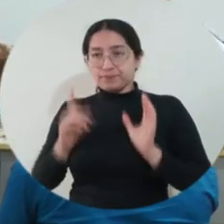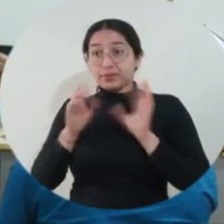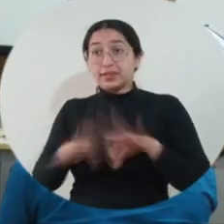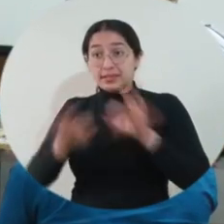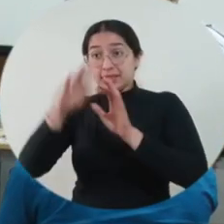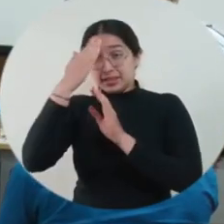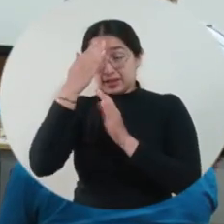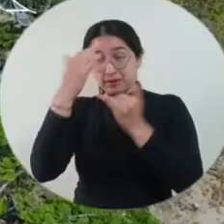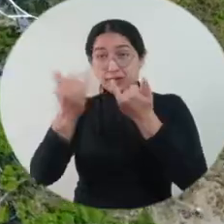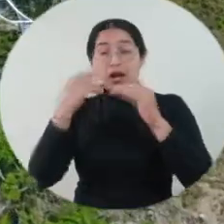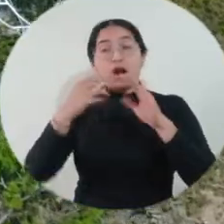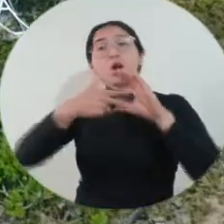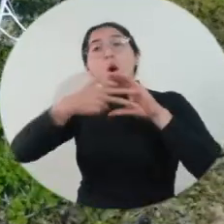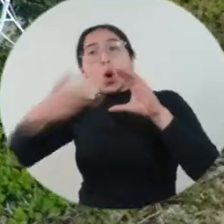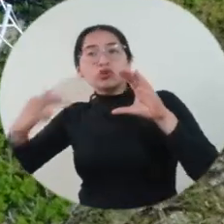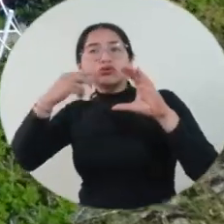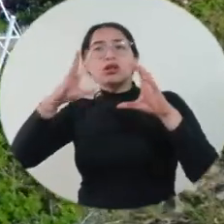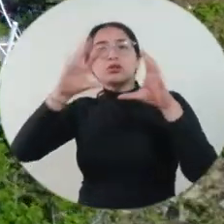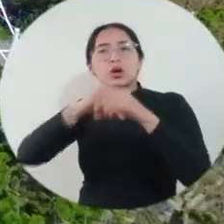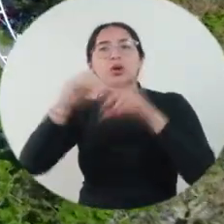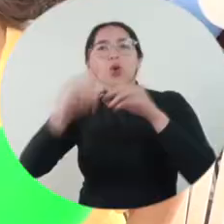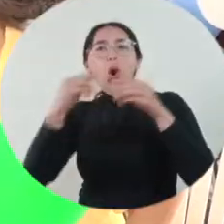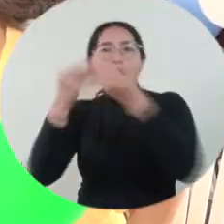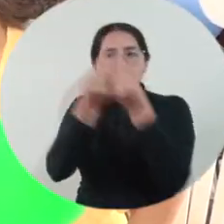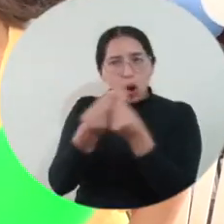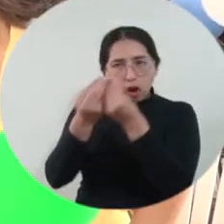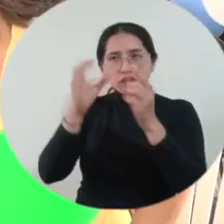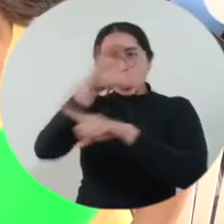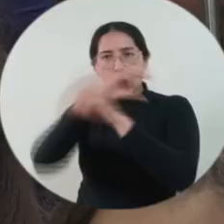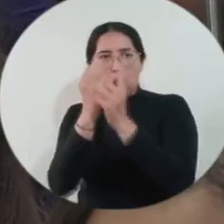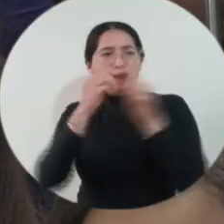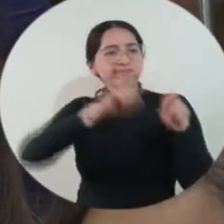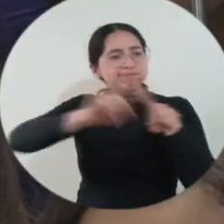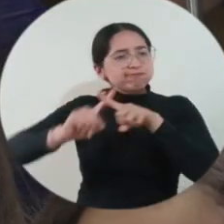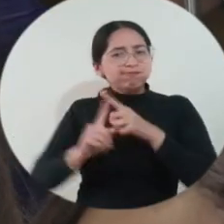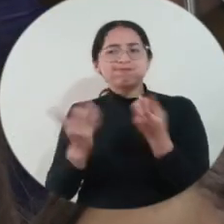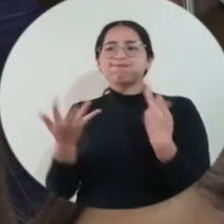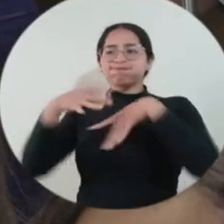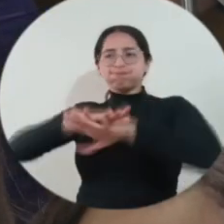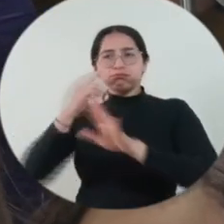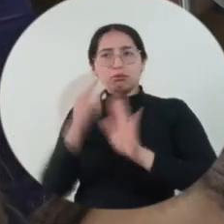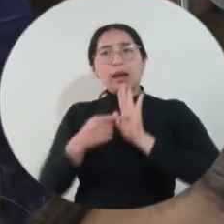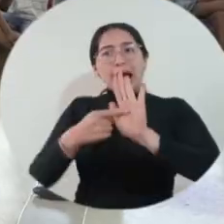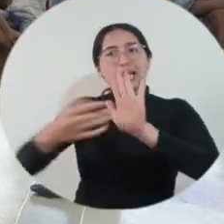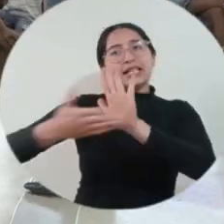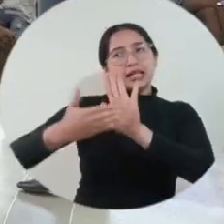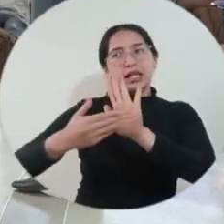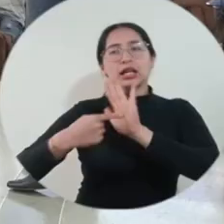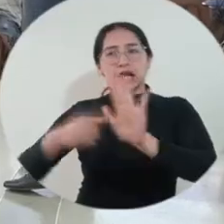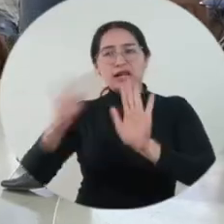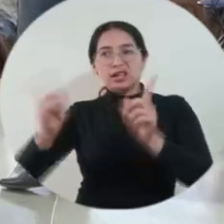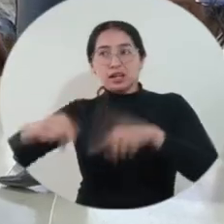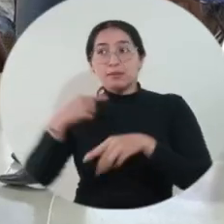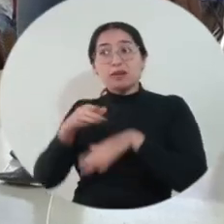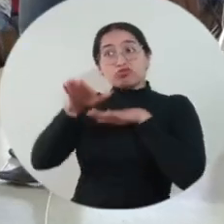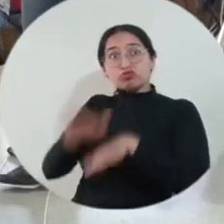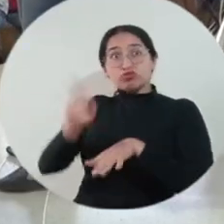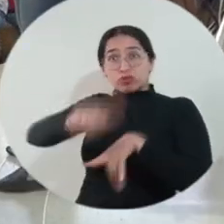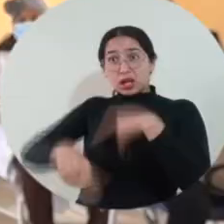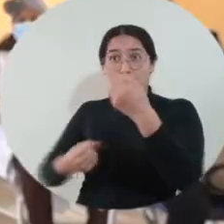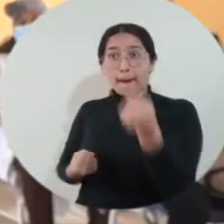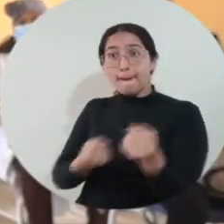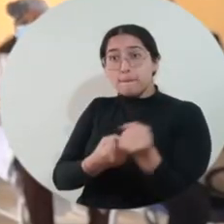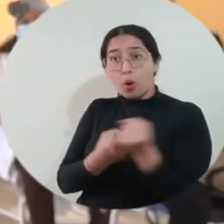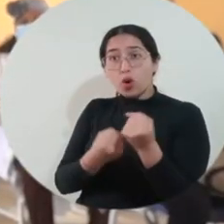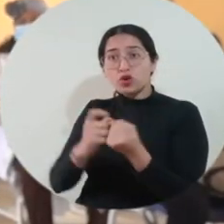esos cambios. Cabe resaltar que Unimagdalena avanza en la constitución del Comité de Inclusión e Interculturalidad, donde los colectivos